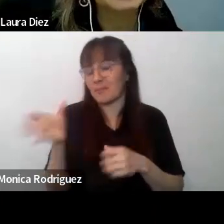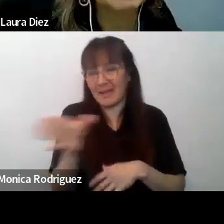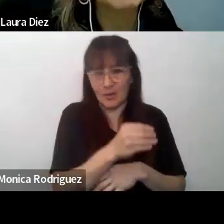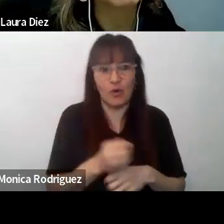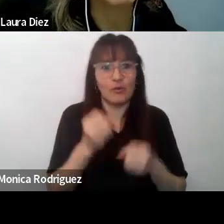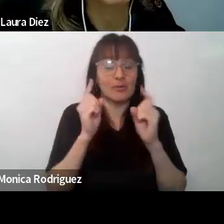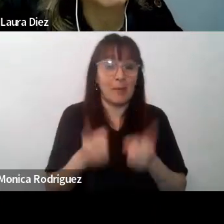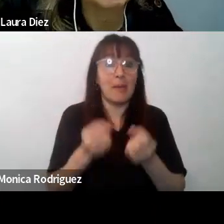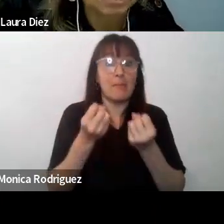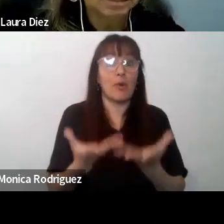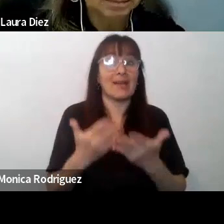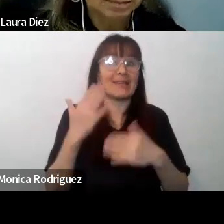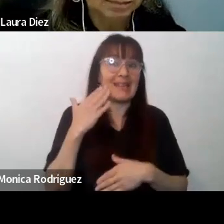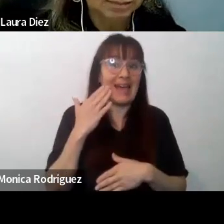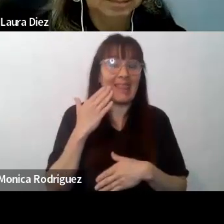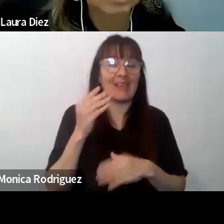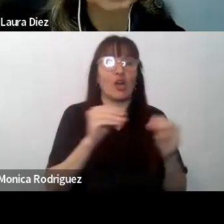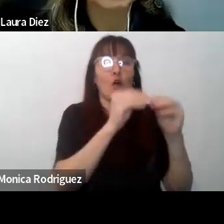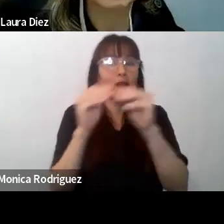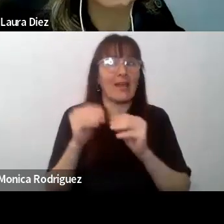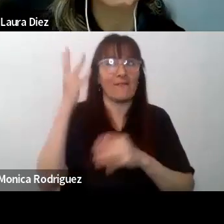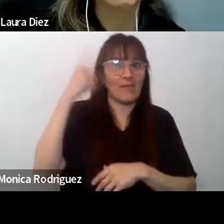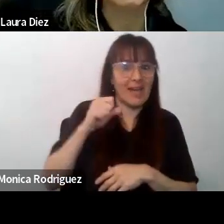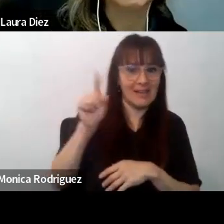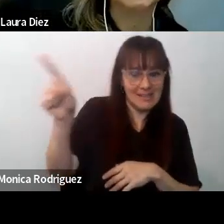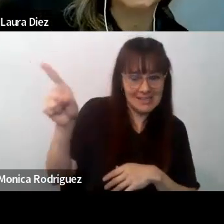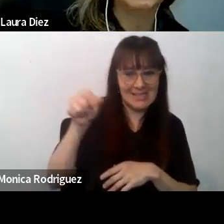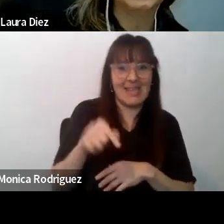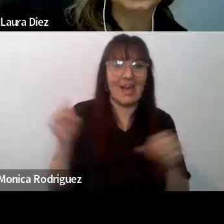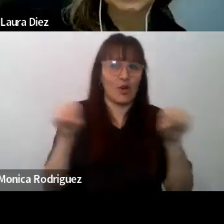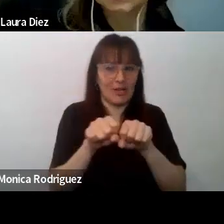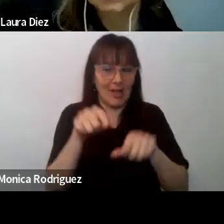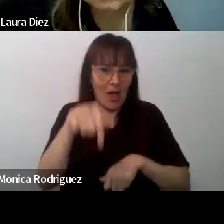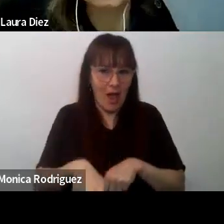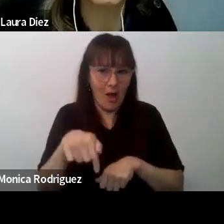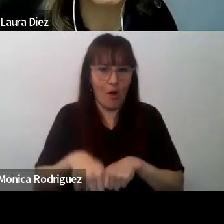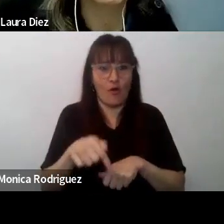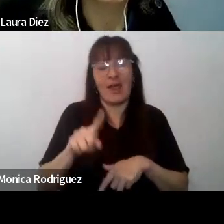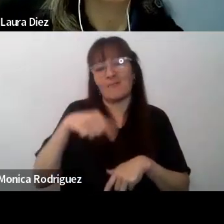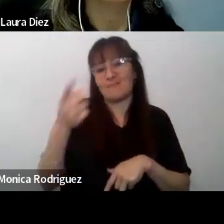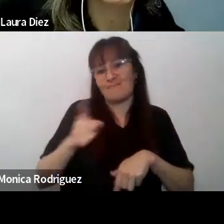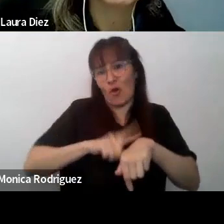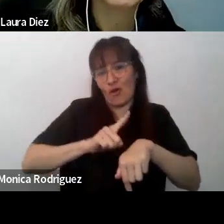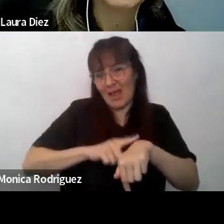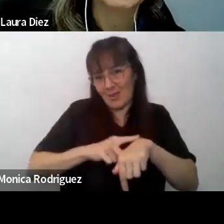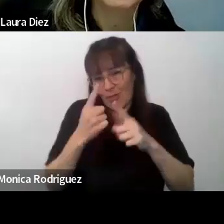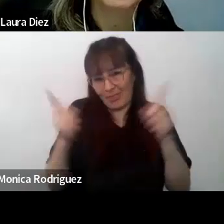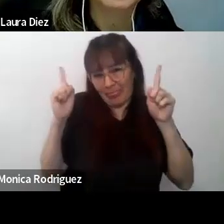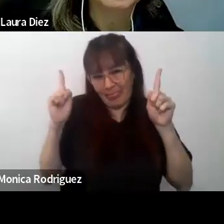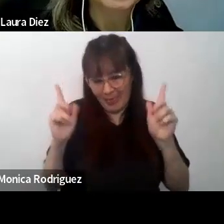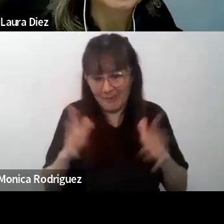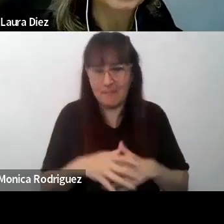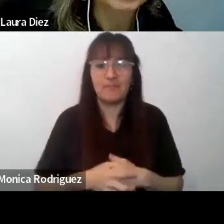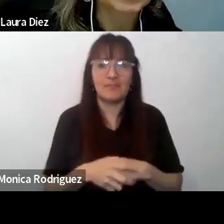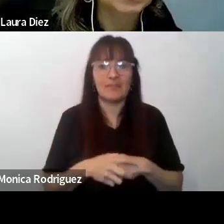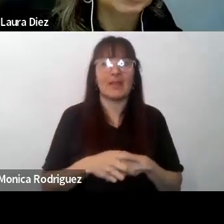tardes a nuestros y nuestras colegas de Francia que están conectados y conectadas con otra franja horaria. Bueno, estimada